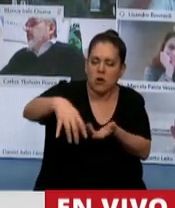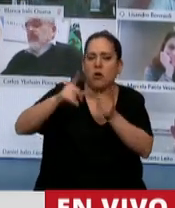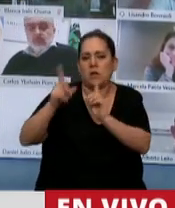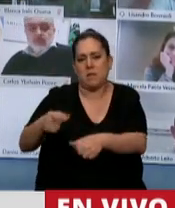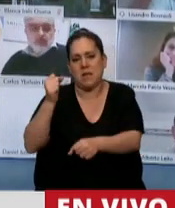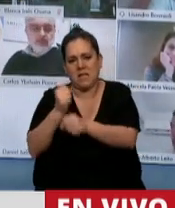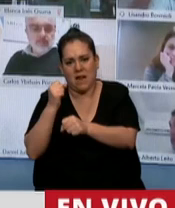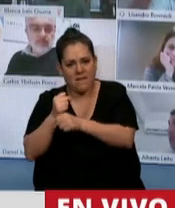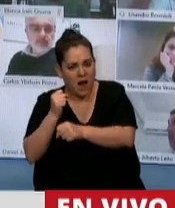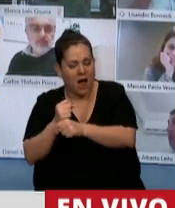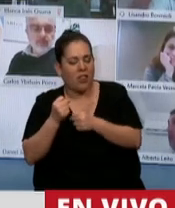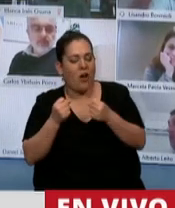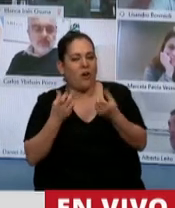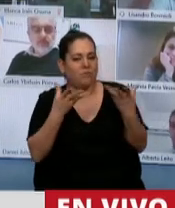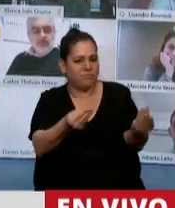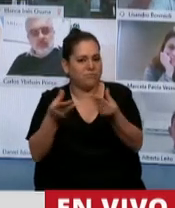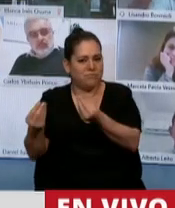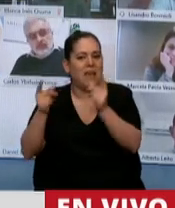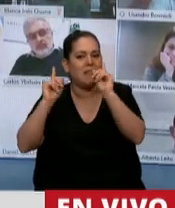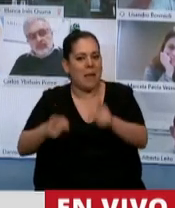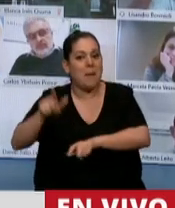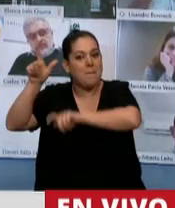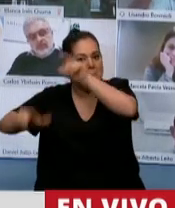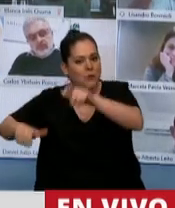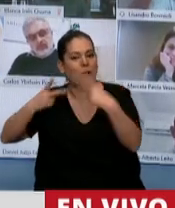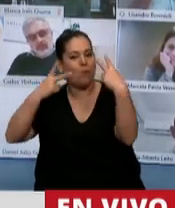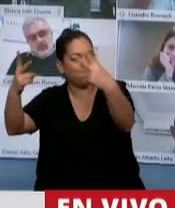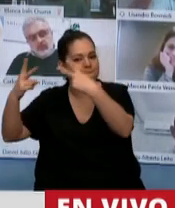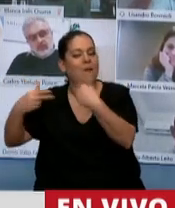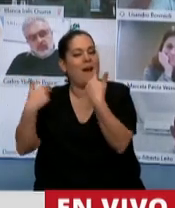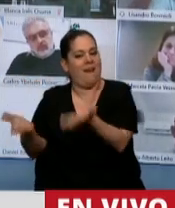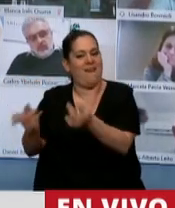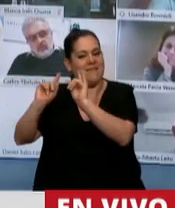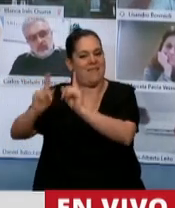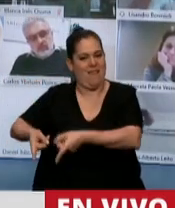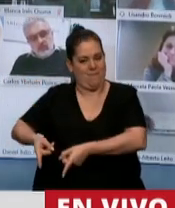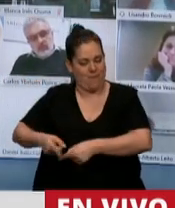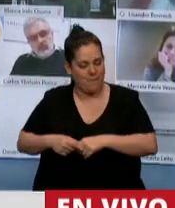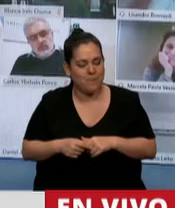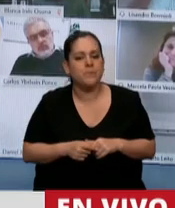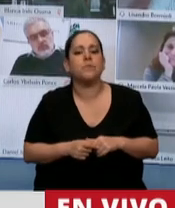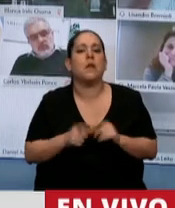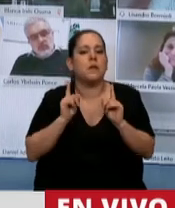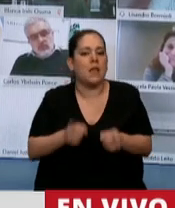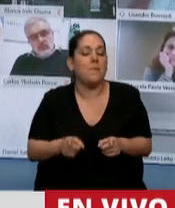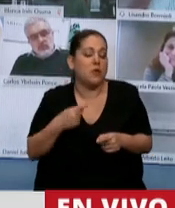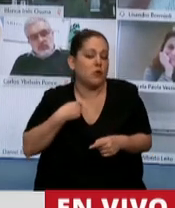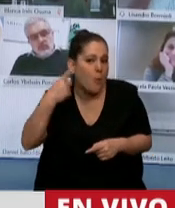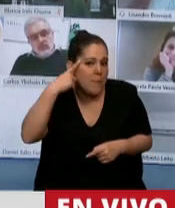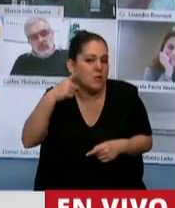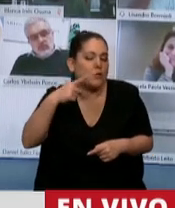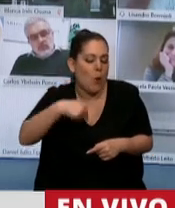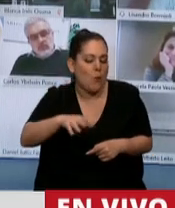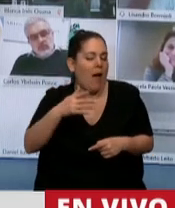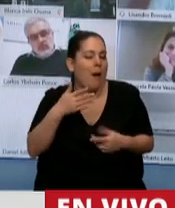recién, contemplando a los consumidores. Y para terminar, como decía recién, compromete lo posible. Yo creo que eso es